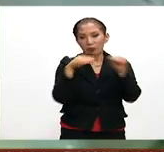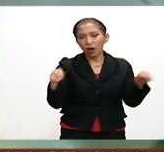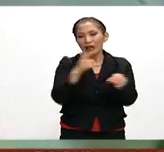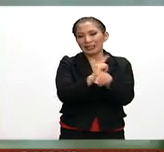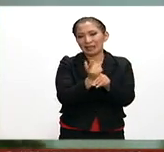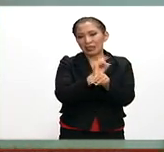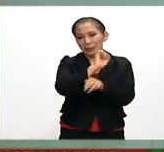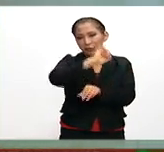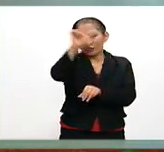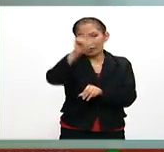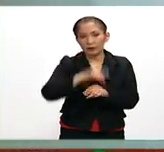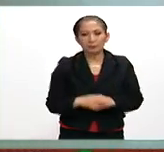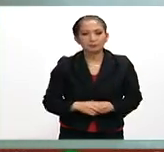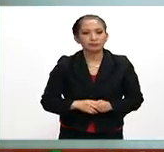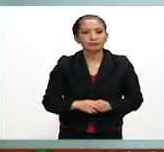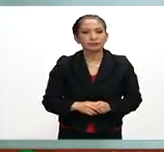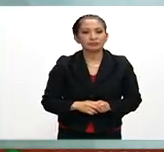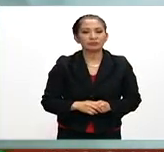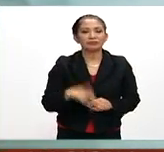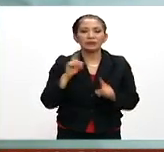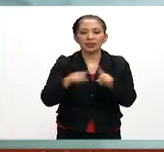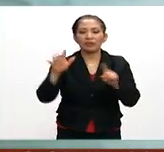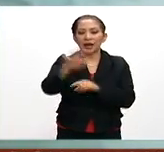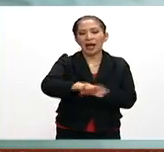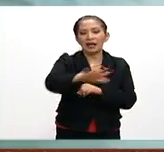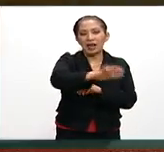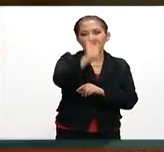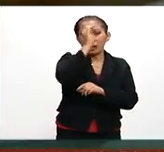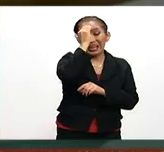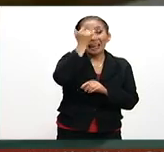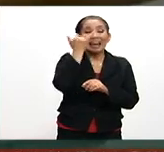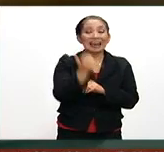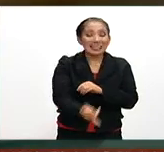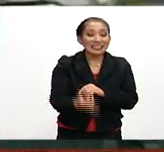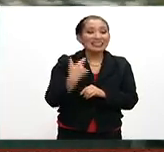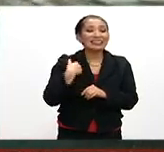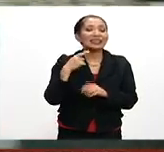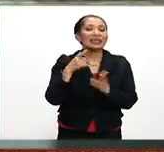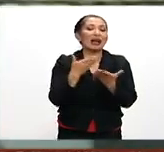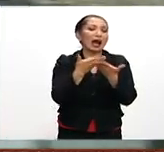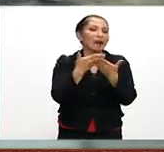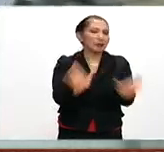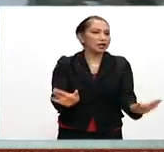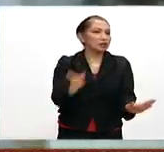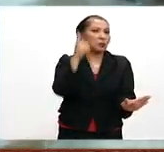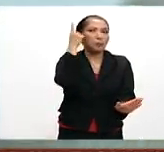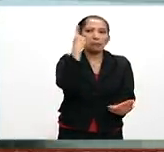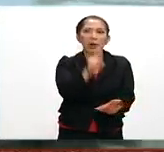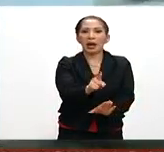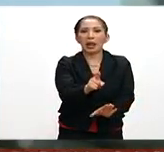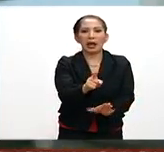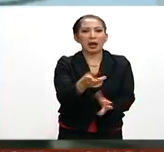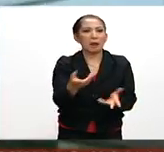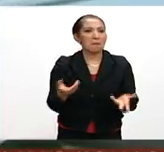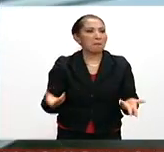licenciatura profesional de las diversas tareas de conocimiento. Y esto está abierto tanto para